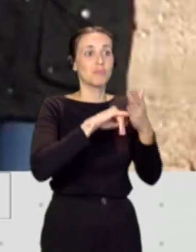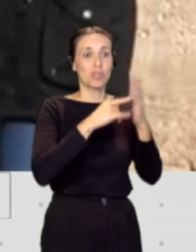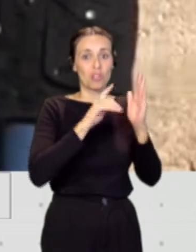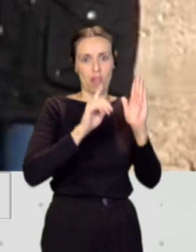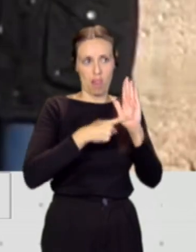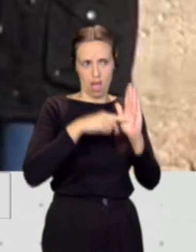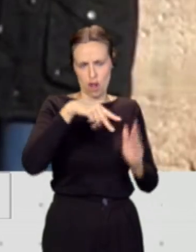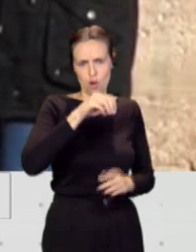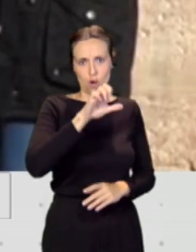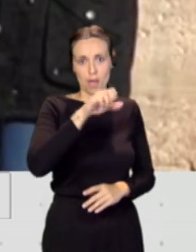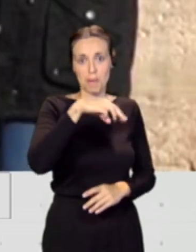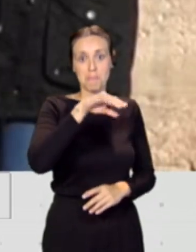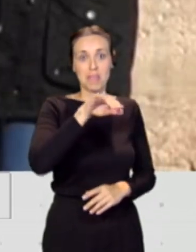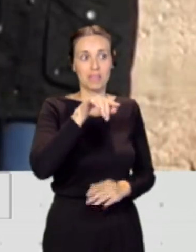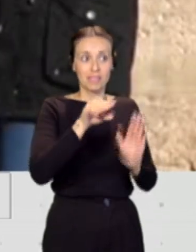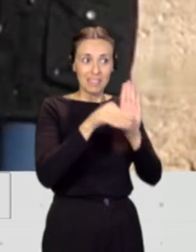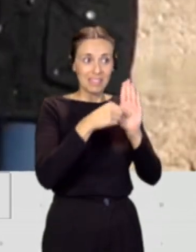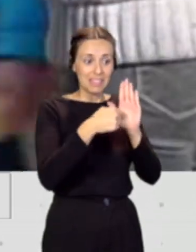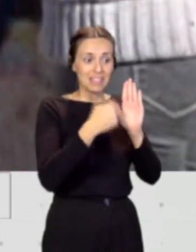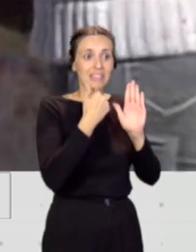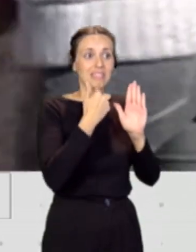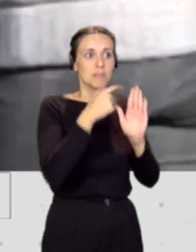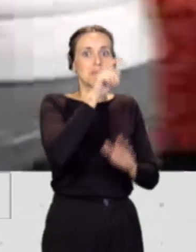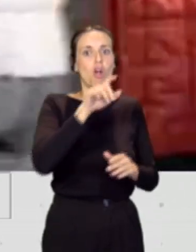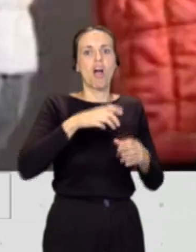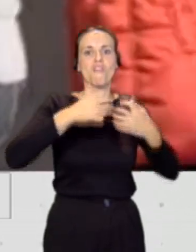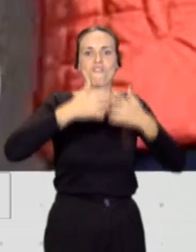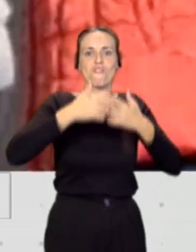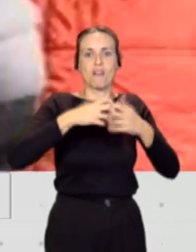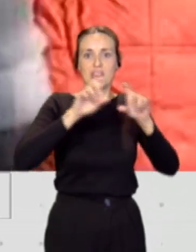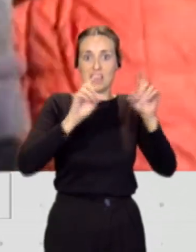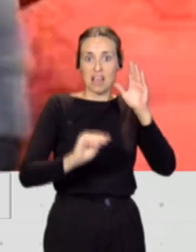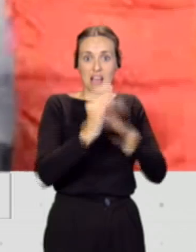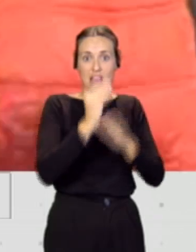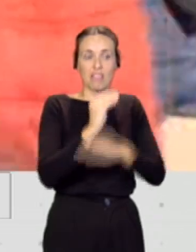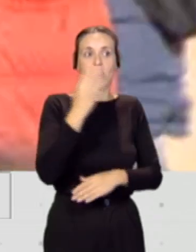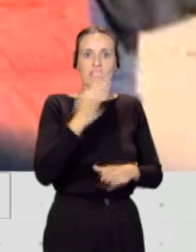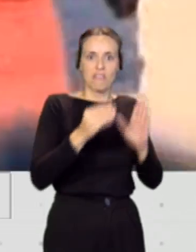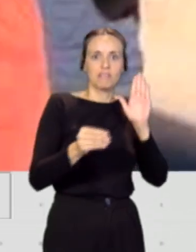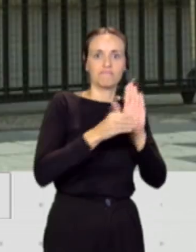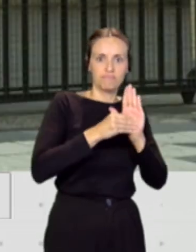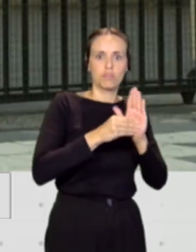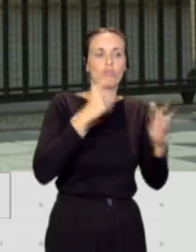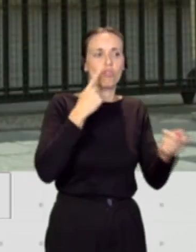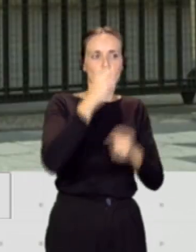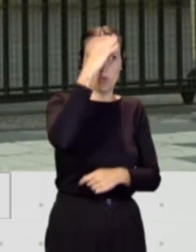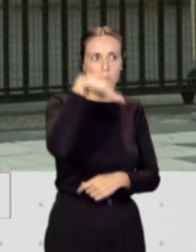Noemi, se contempla la obligación de los fabricantes incluir por defecto las herramientas de control parental. ¿Hasta ahora cómo se viene haciendo?